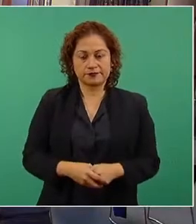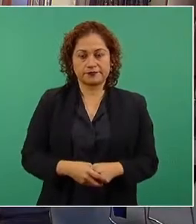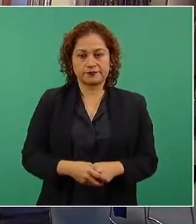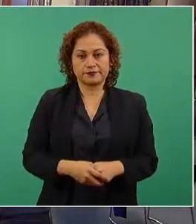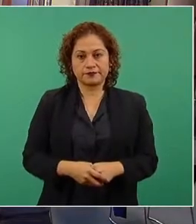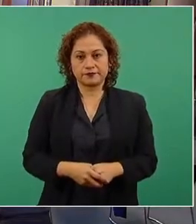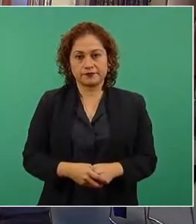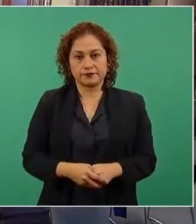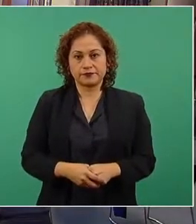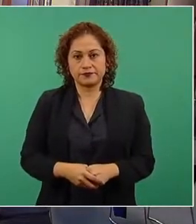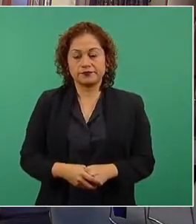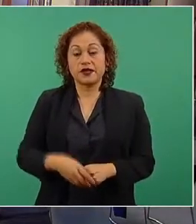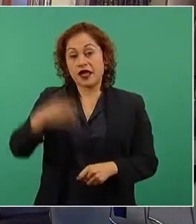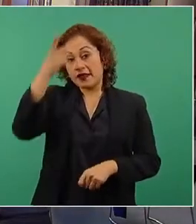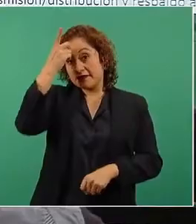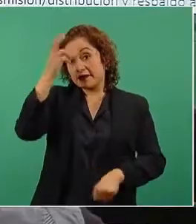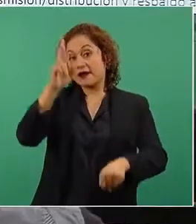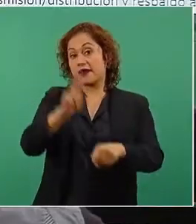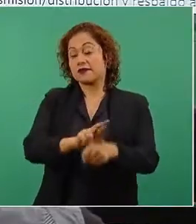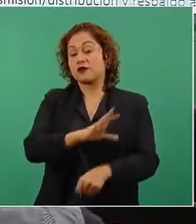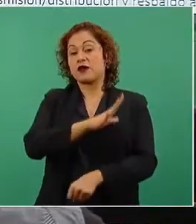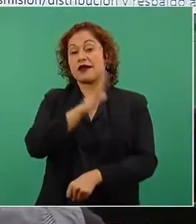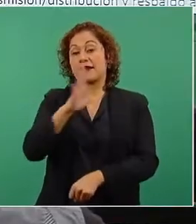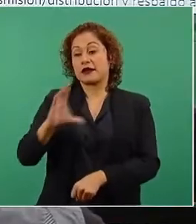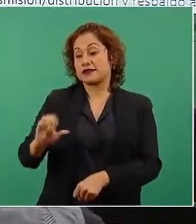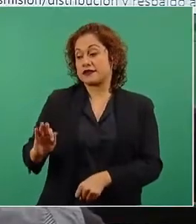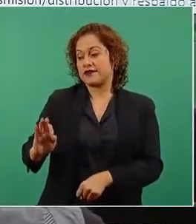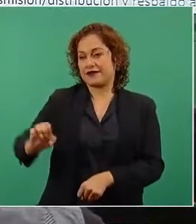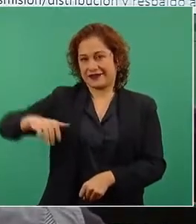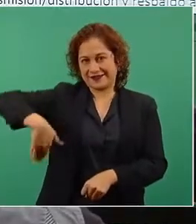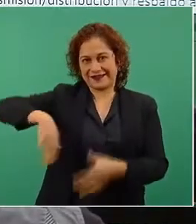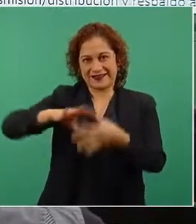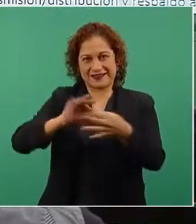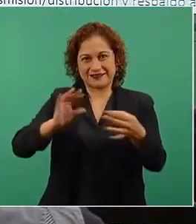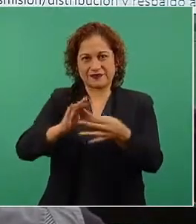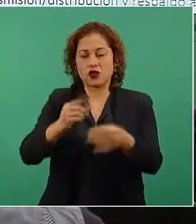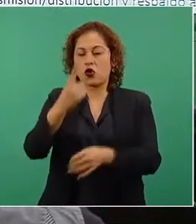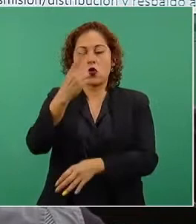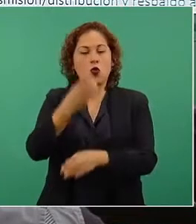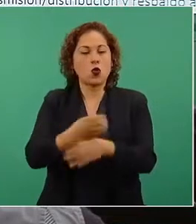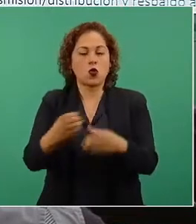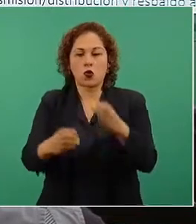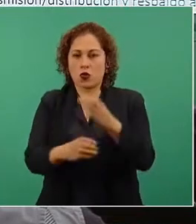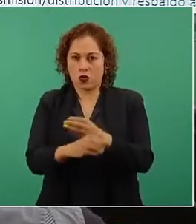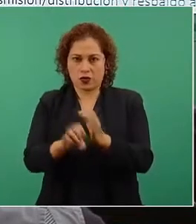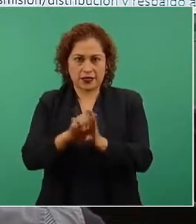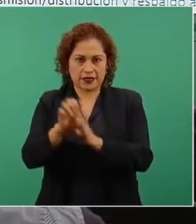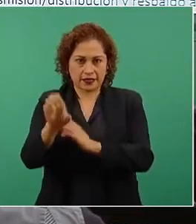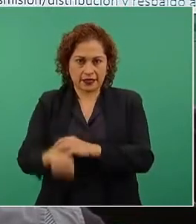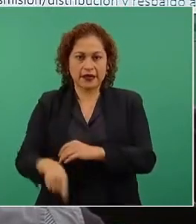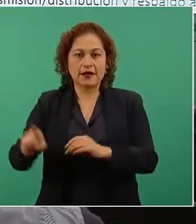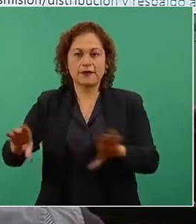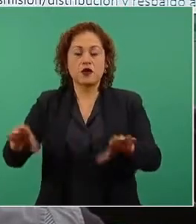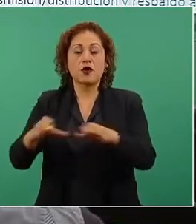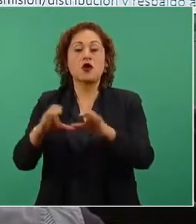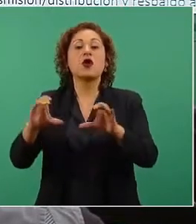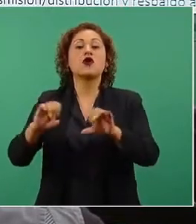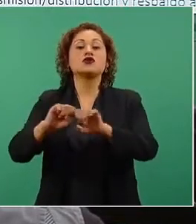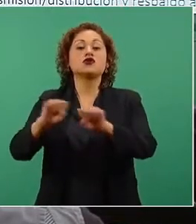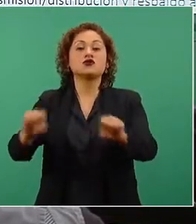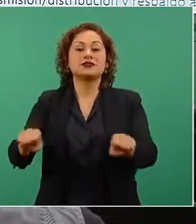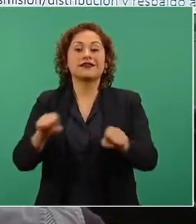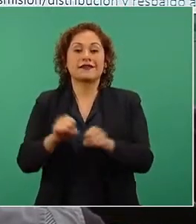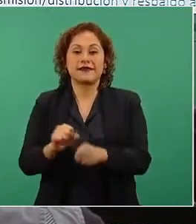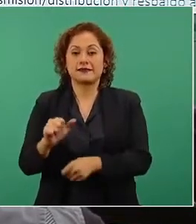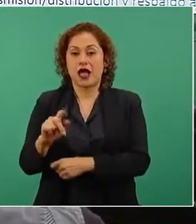El director de la Comisión Federal de Electricidad mencionó uno de los casos, que es el de las sociedades de autoabasto. Y lo